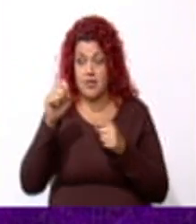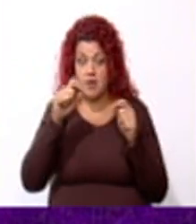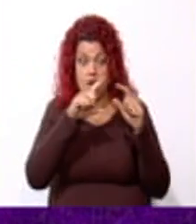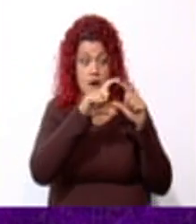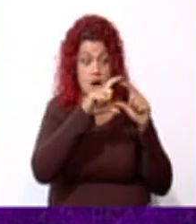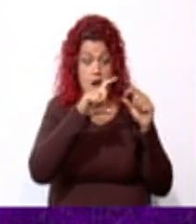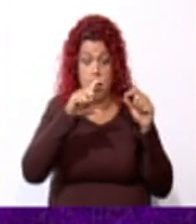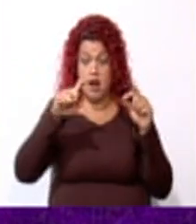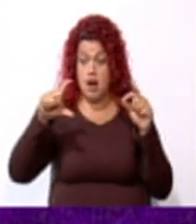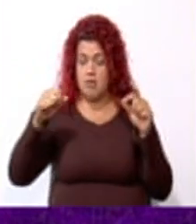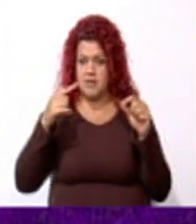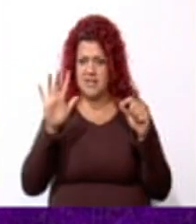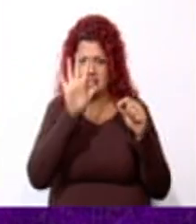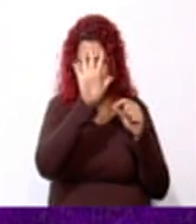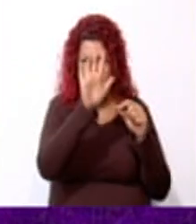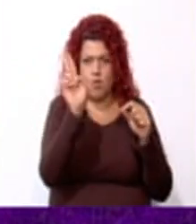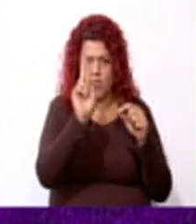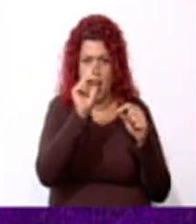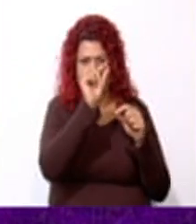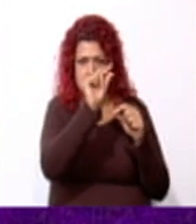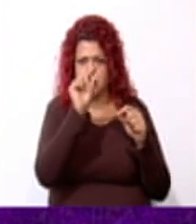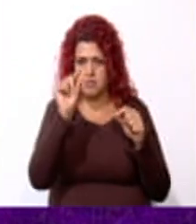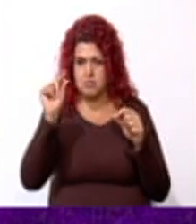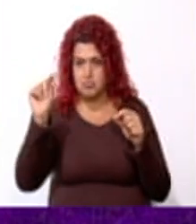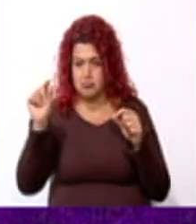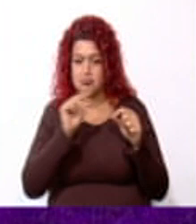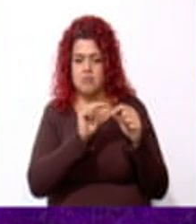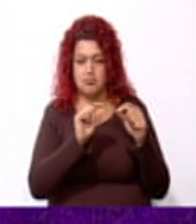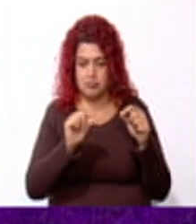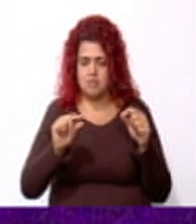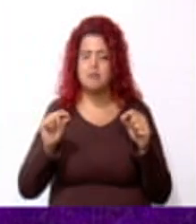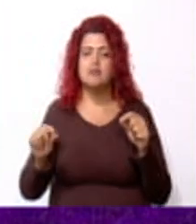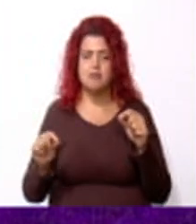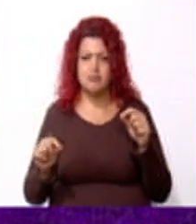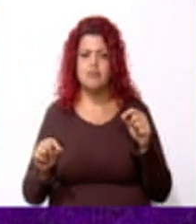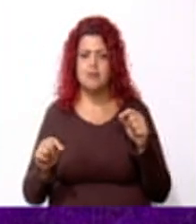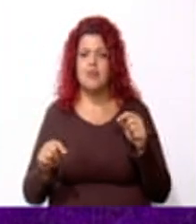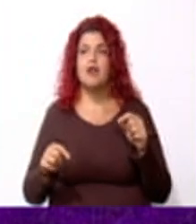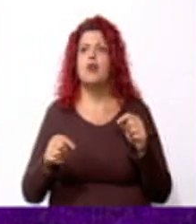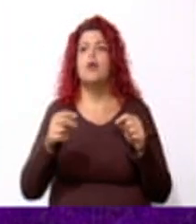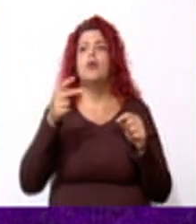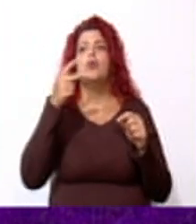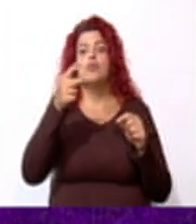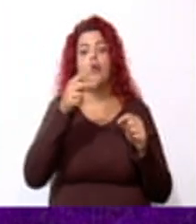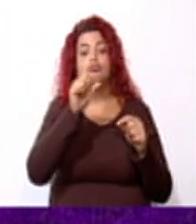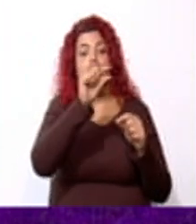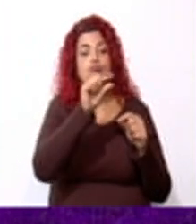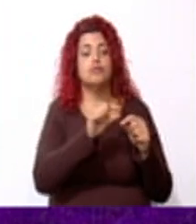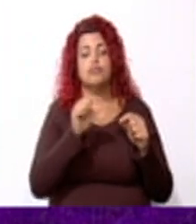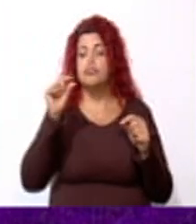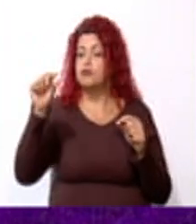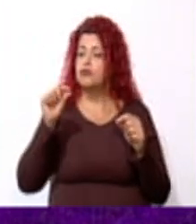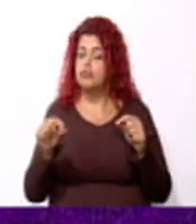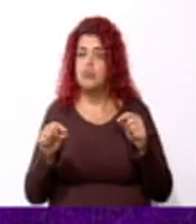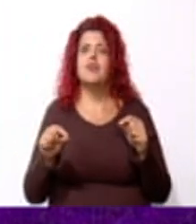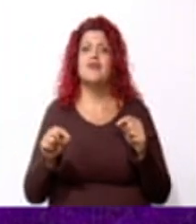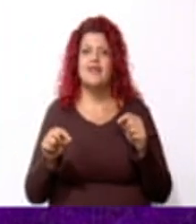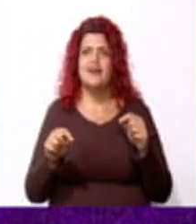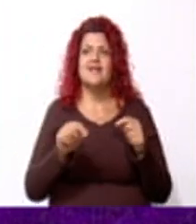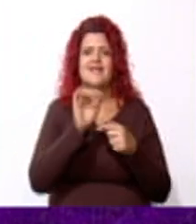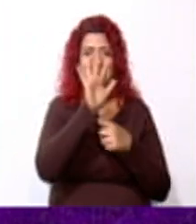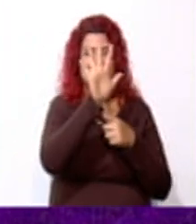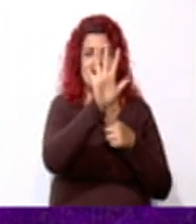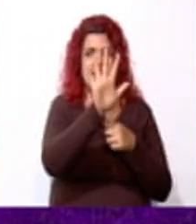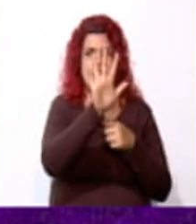tienen cinco unidades. Entonces, cinco unidades, dos unidades, cinco unidades y dos unidades.